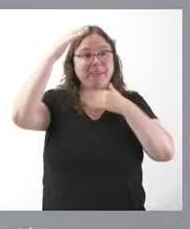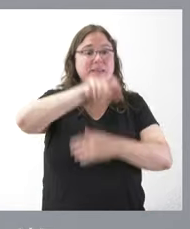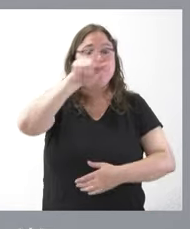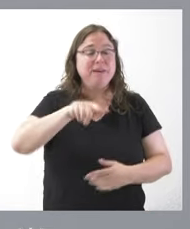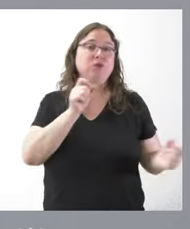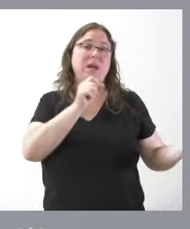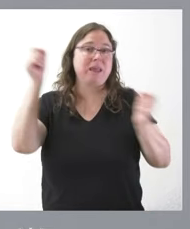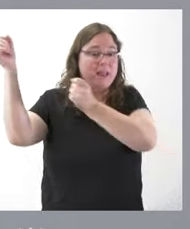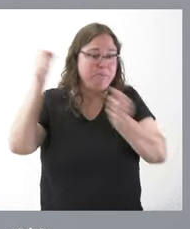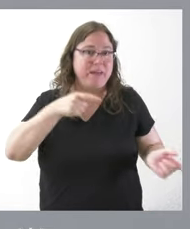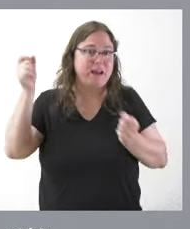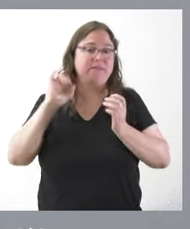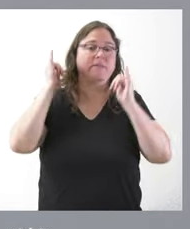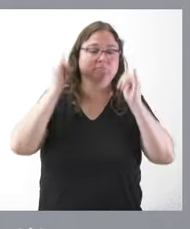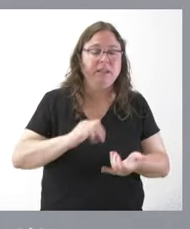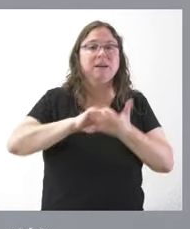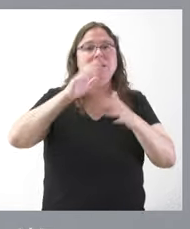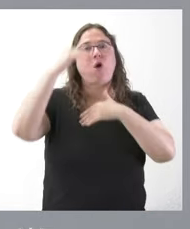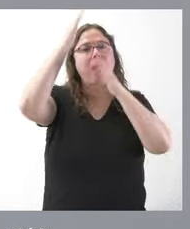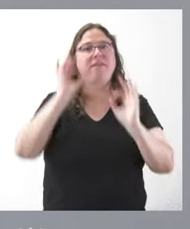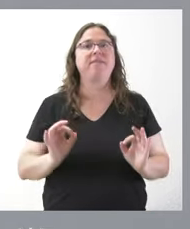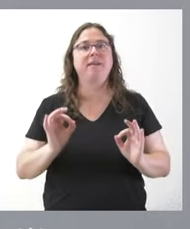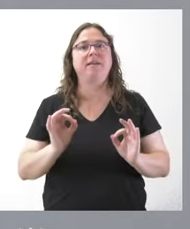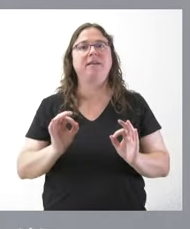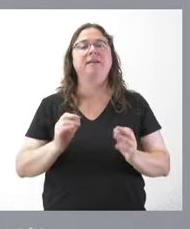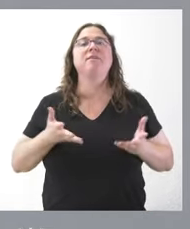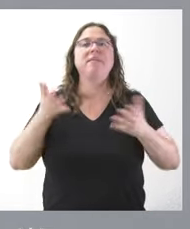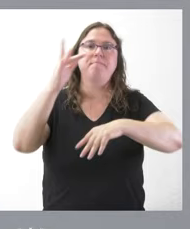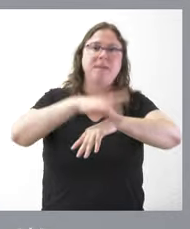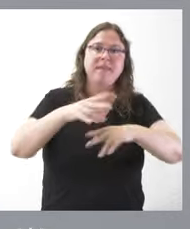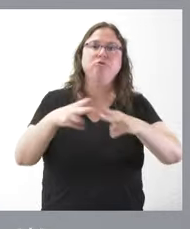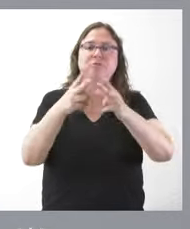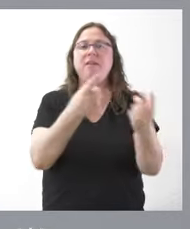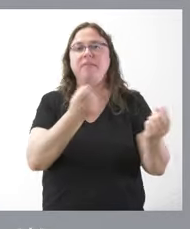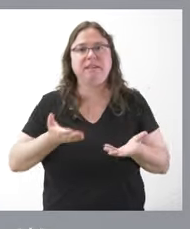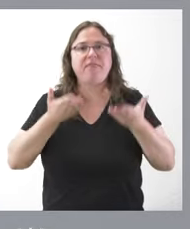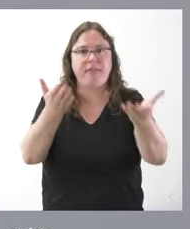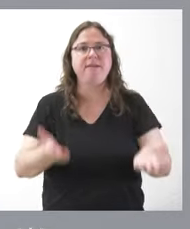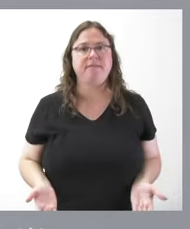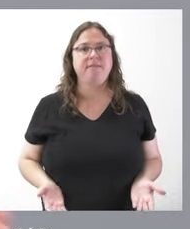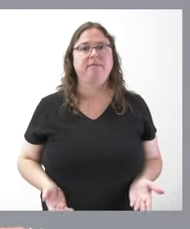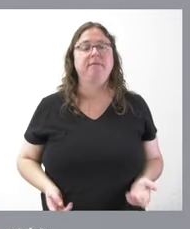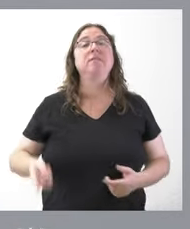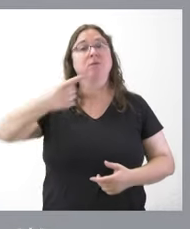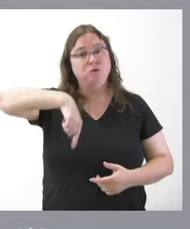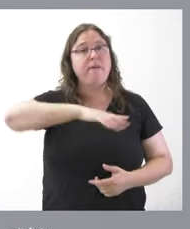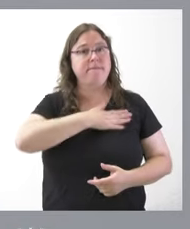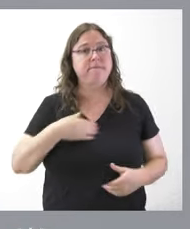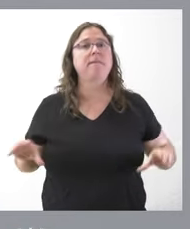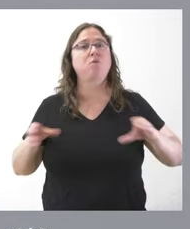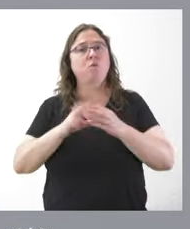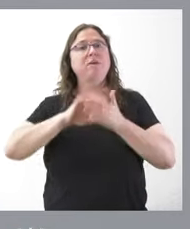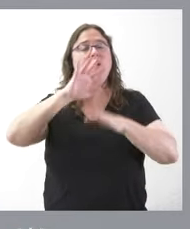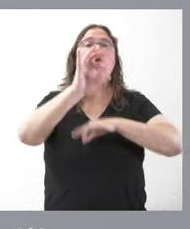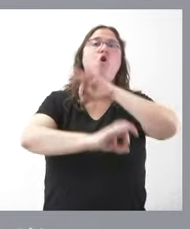inmigrantes que llegan a Castilla y León y atender y dar la prestación sanitaria y social que les pueda corresponder en esto estamos la Junta de Castilla y León estamos las